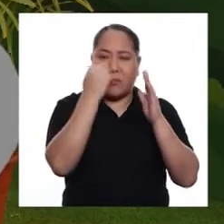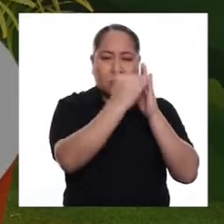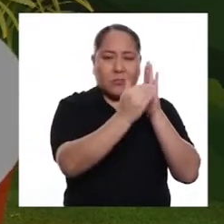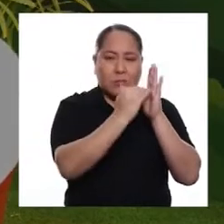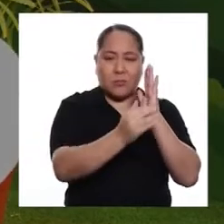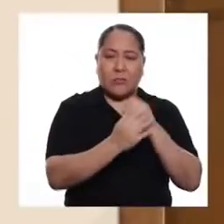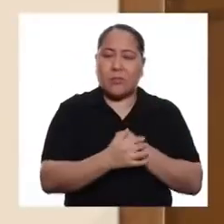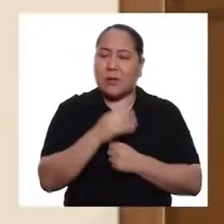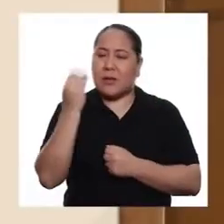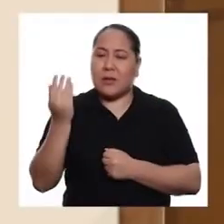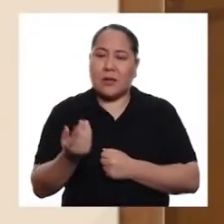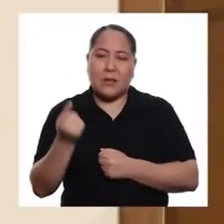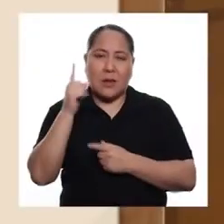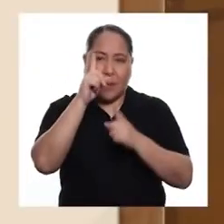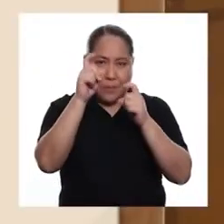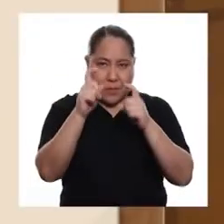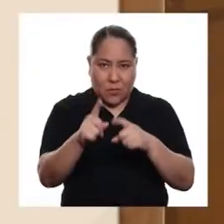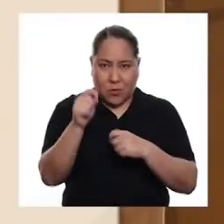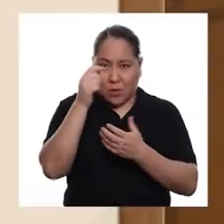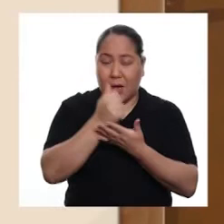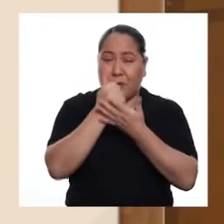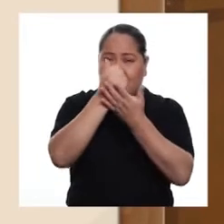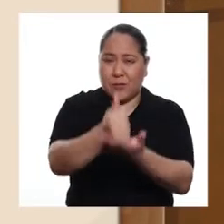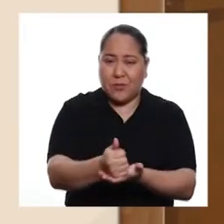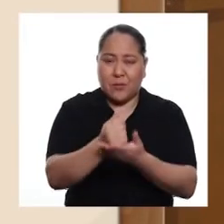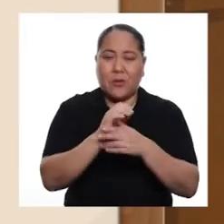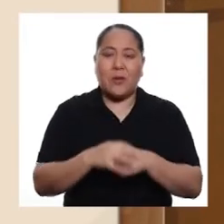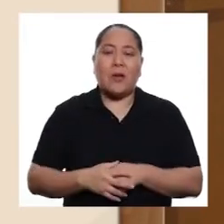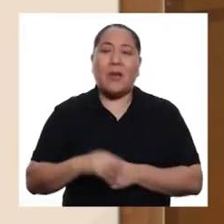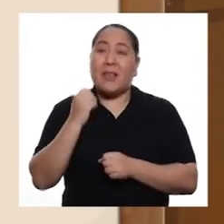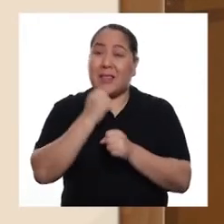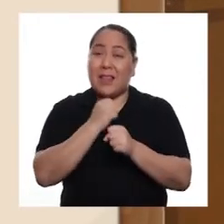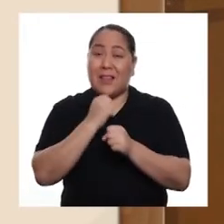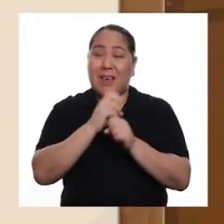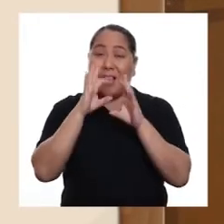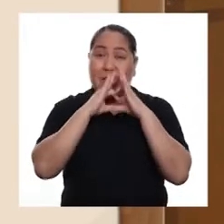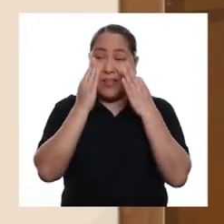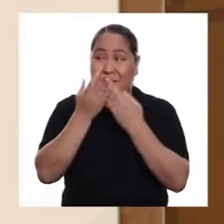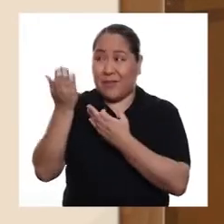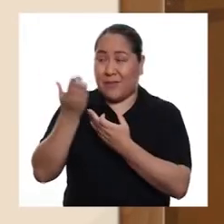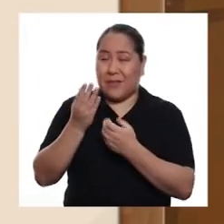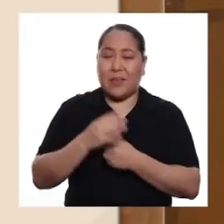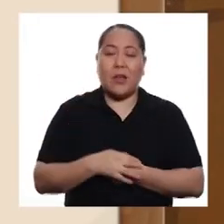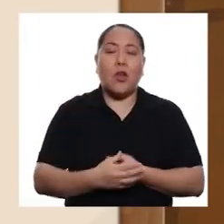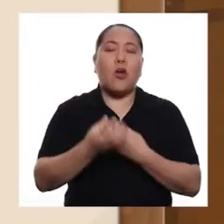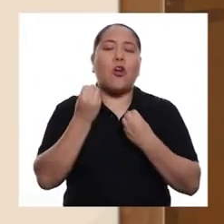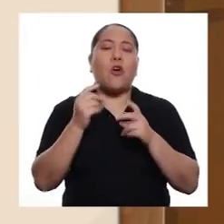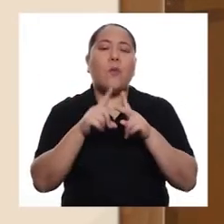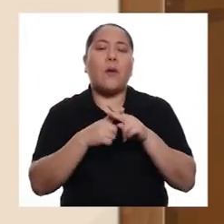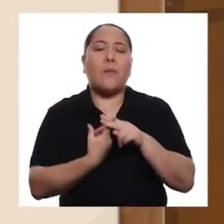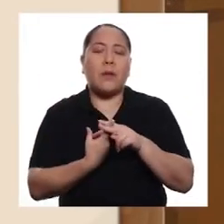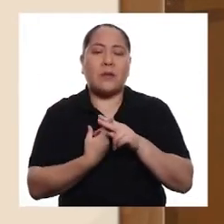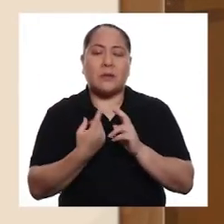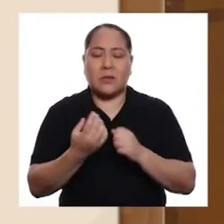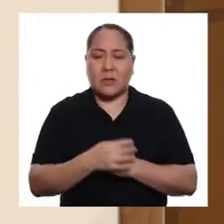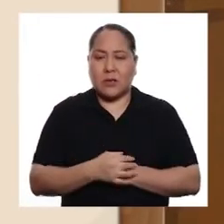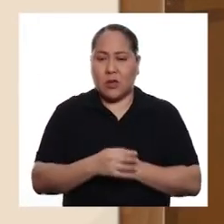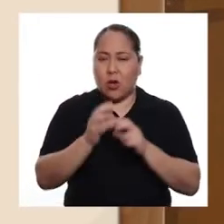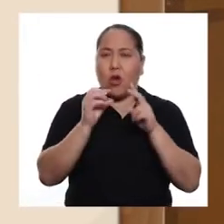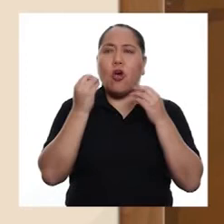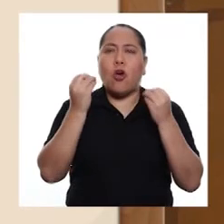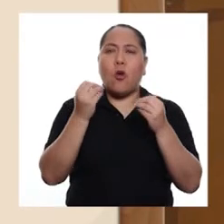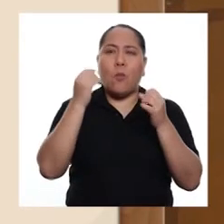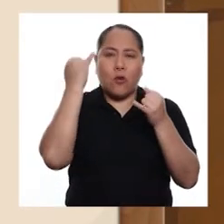siguientes ingredientes. Estas preguntas los ayudarán. Trabajen con la familia. ¿Cómo empieza?